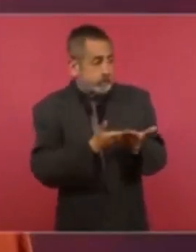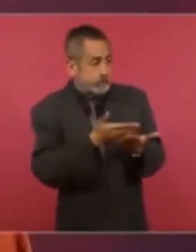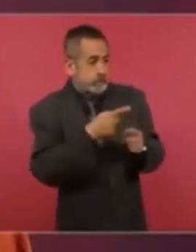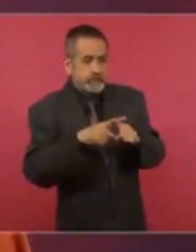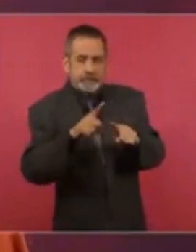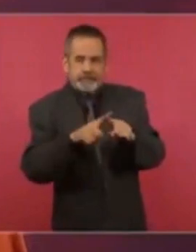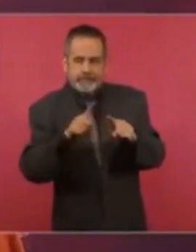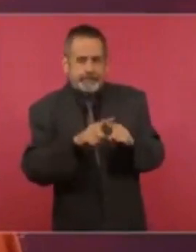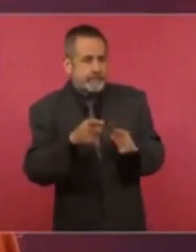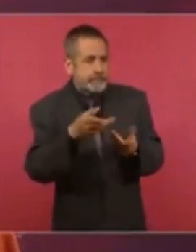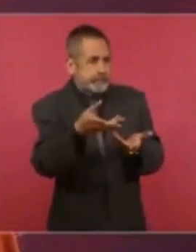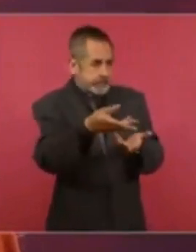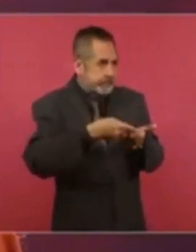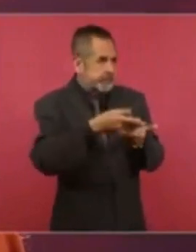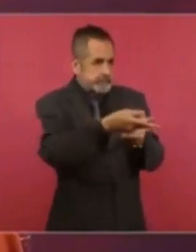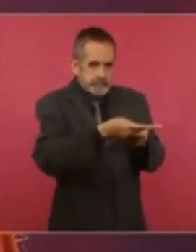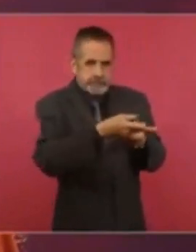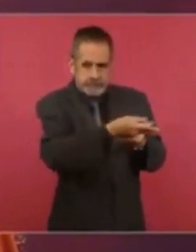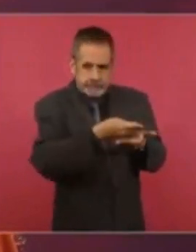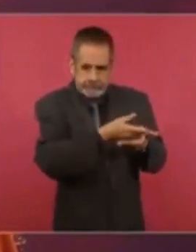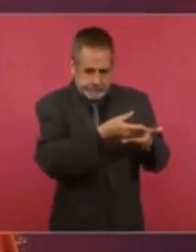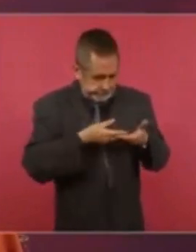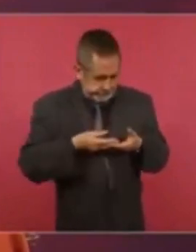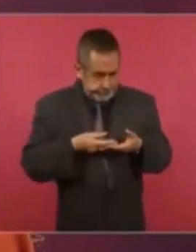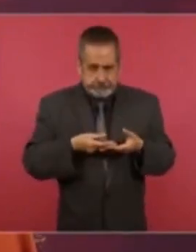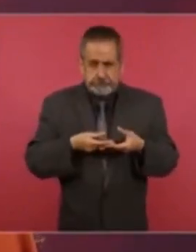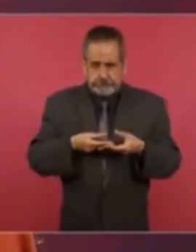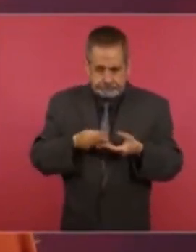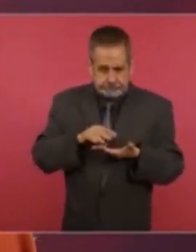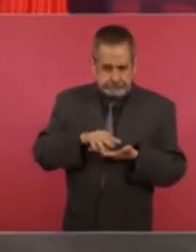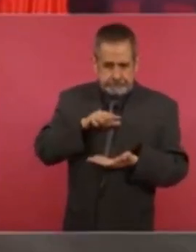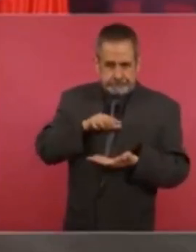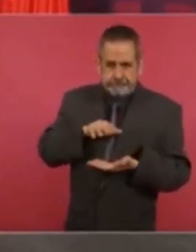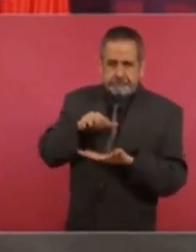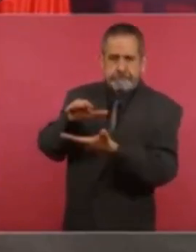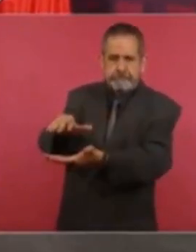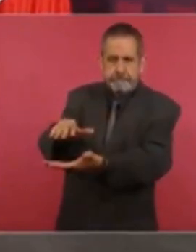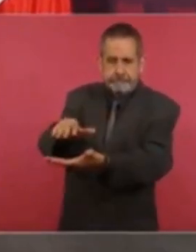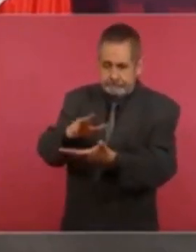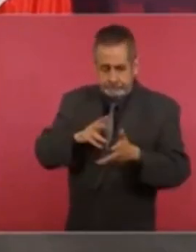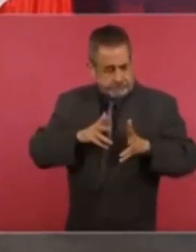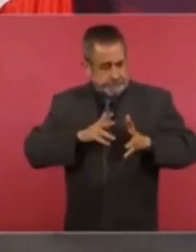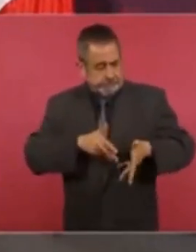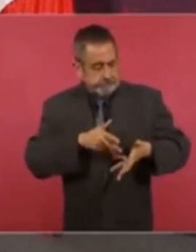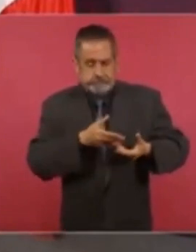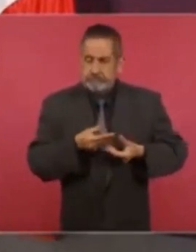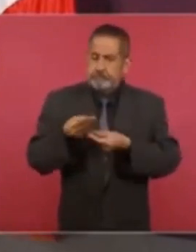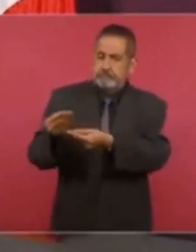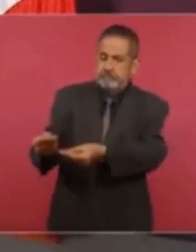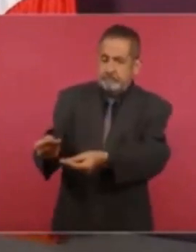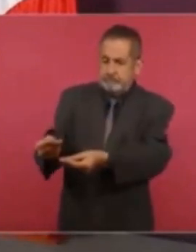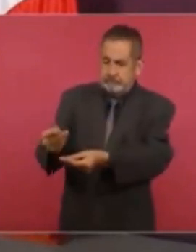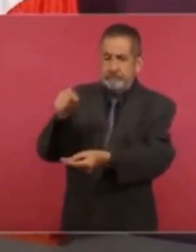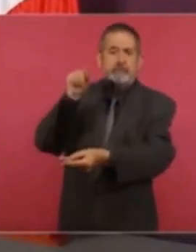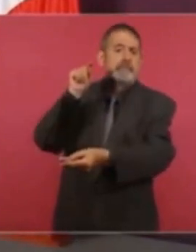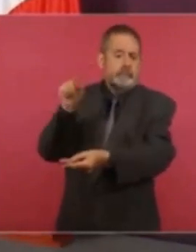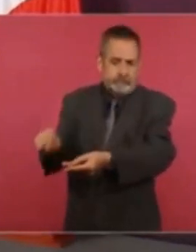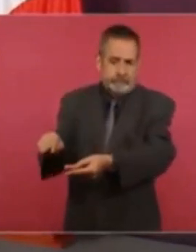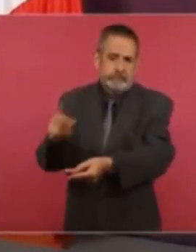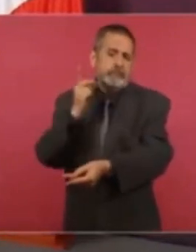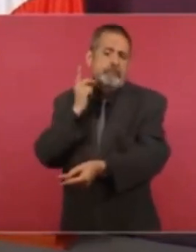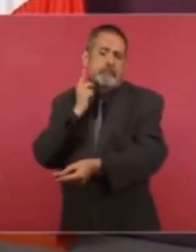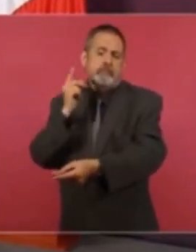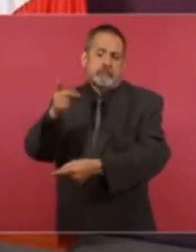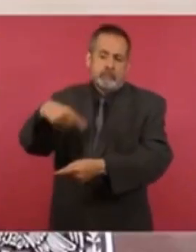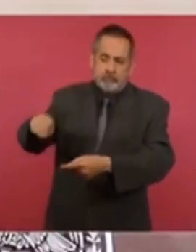diferentes organismos, órganos, y las propone tal cual al Legislativo. En este sentido